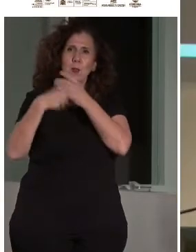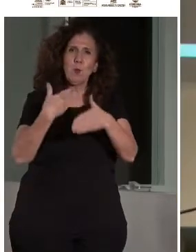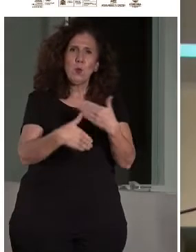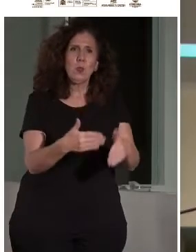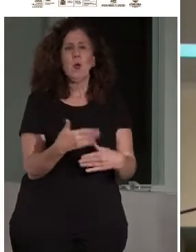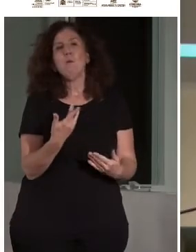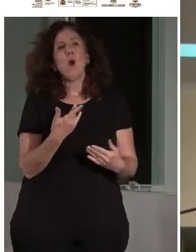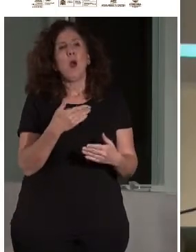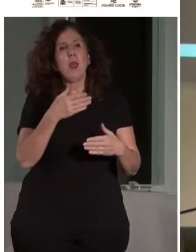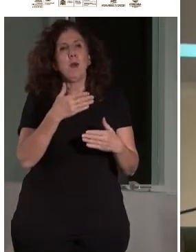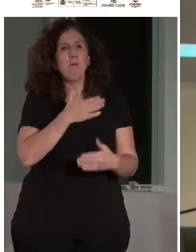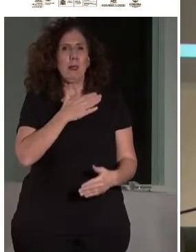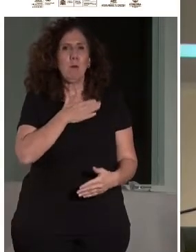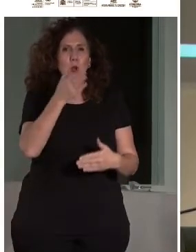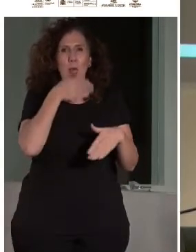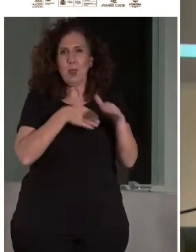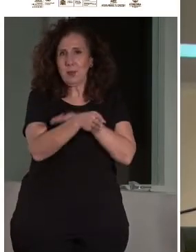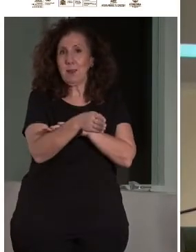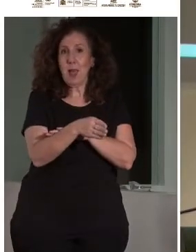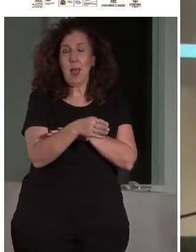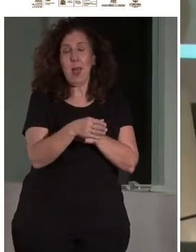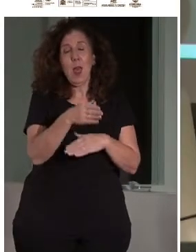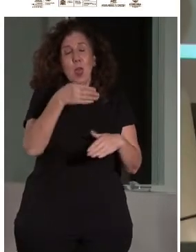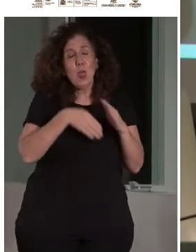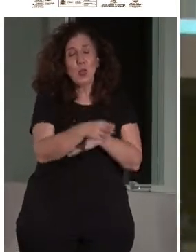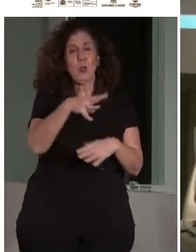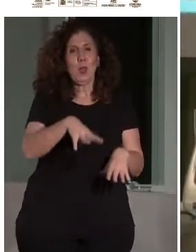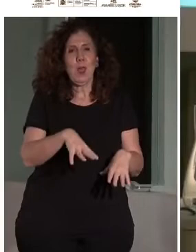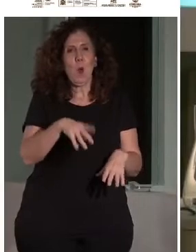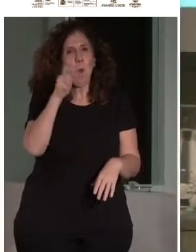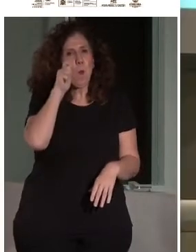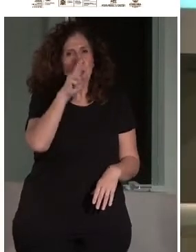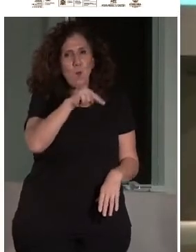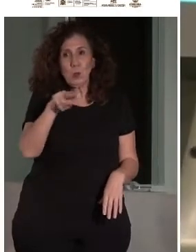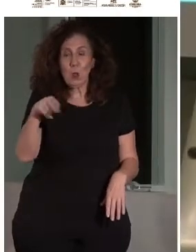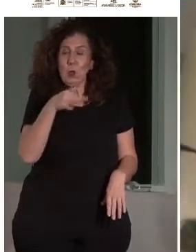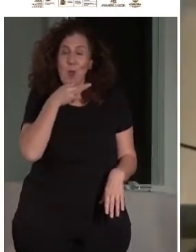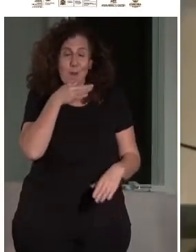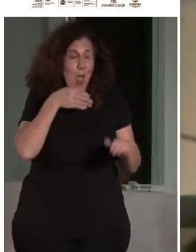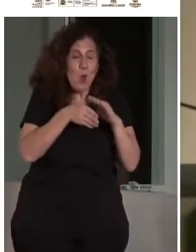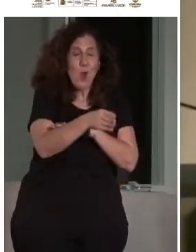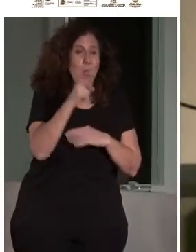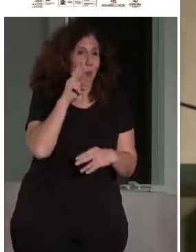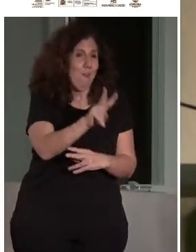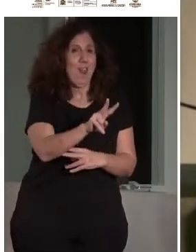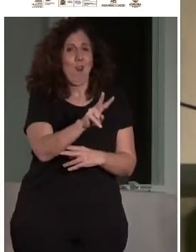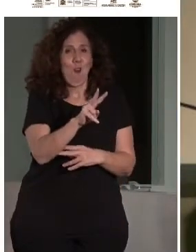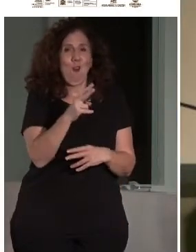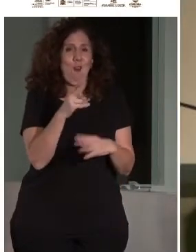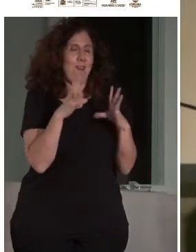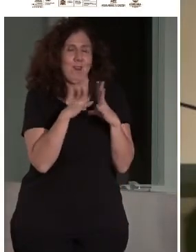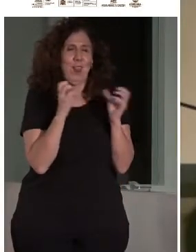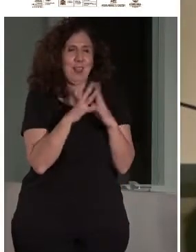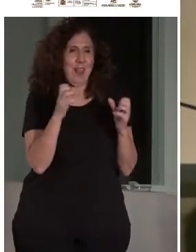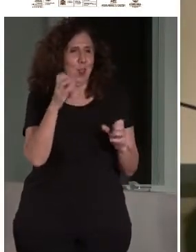museo que tengo que decir que tampoco he visitado todavía y que la verdad es que estoy deseando escucharte porque desde los